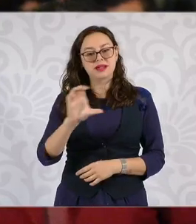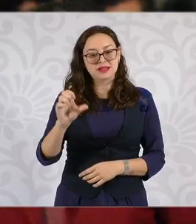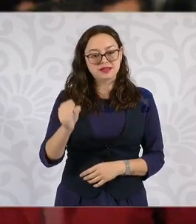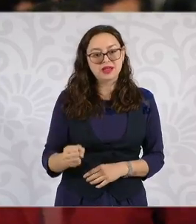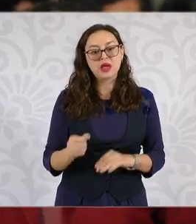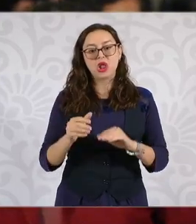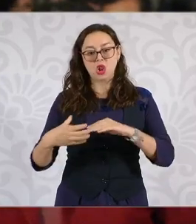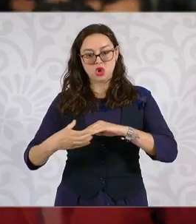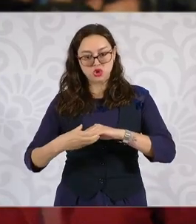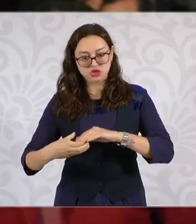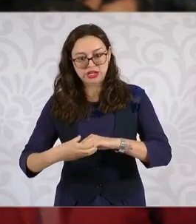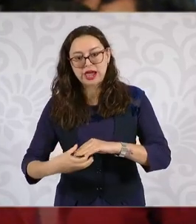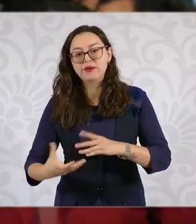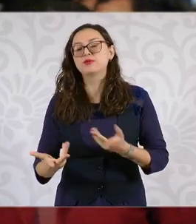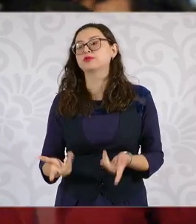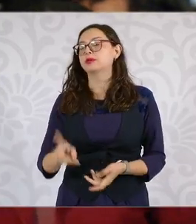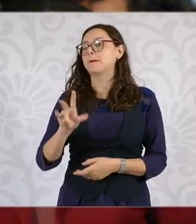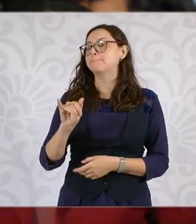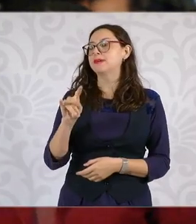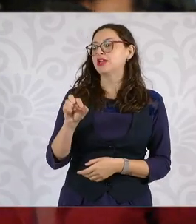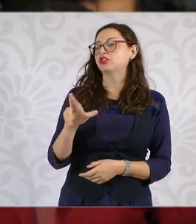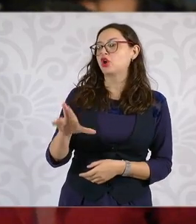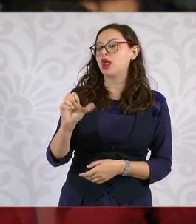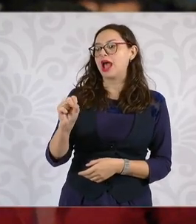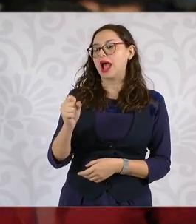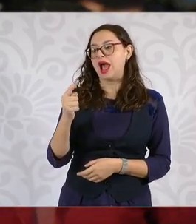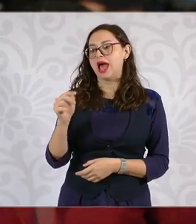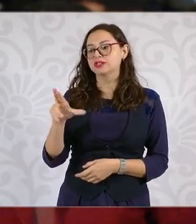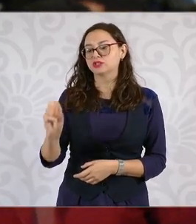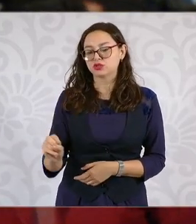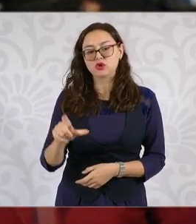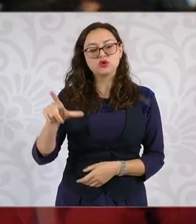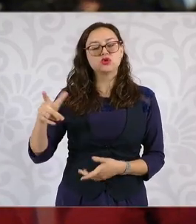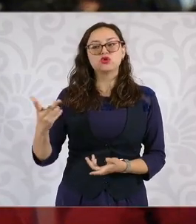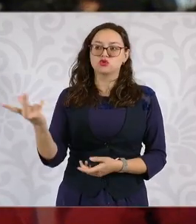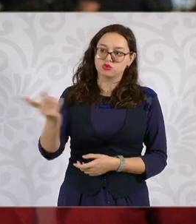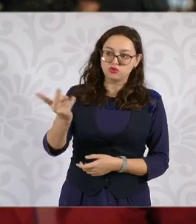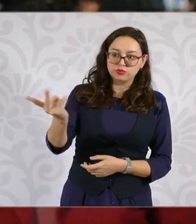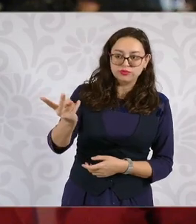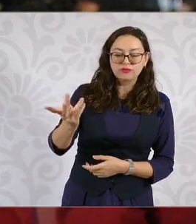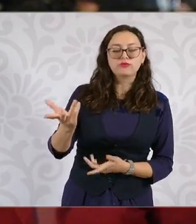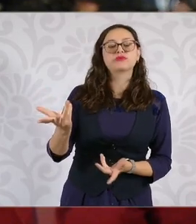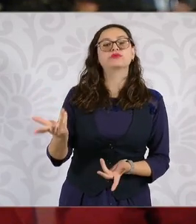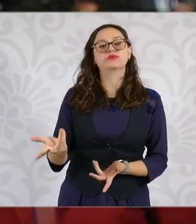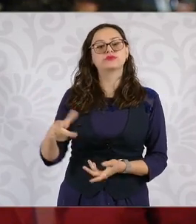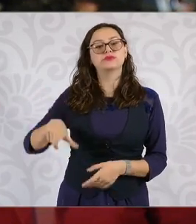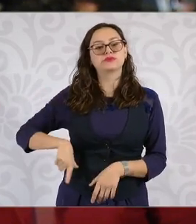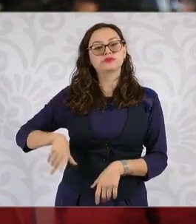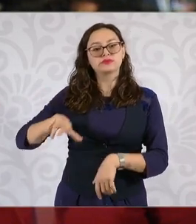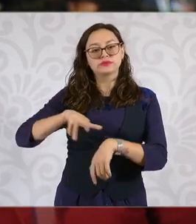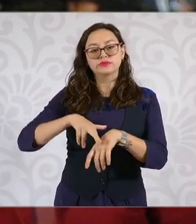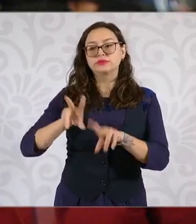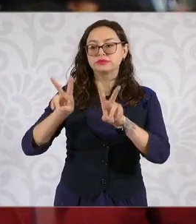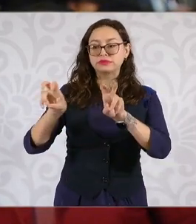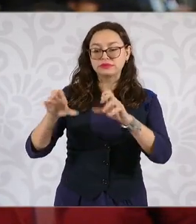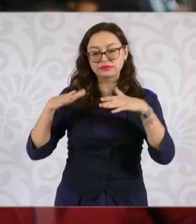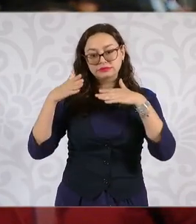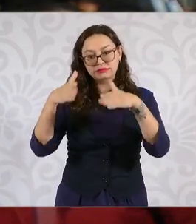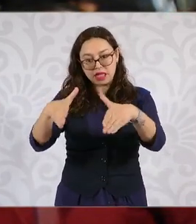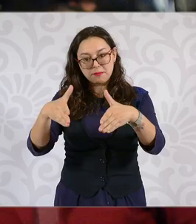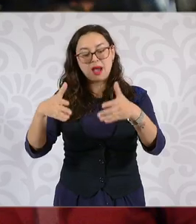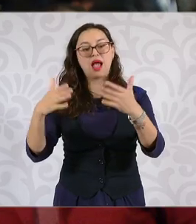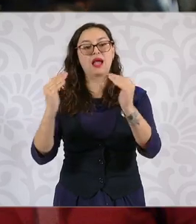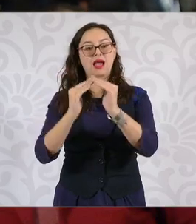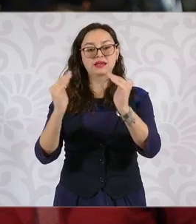y dependencias federales han trabajado de manera enfáticamente en el tema de vivienda buscando